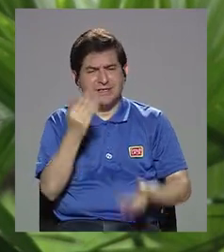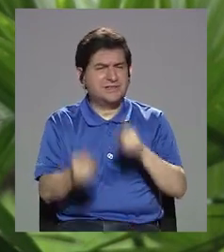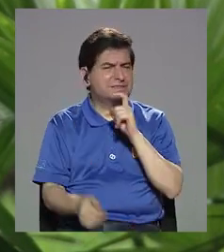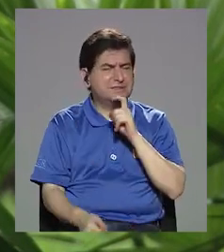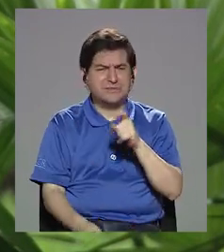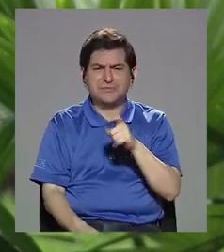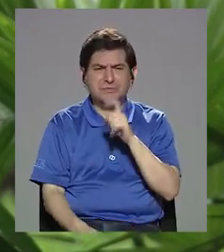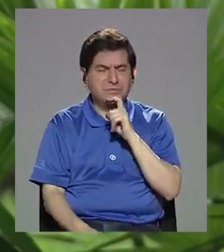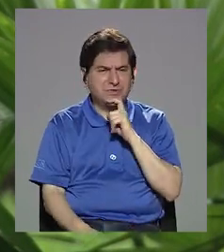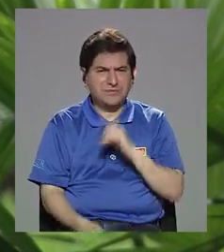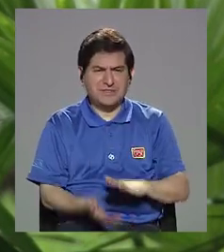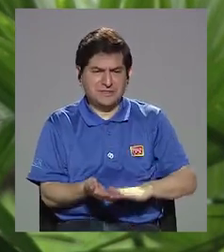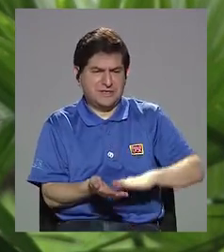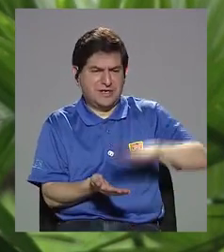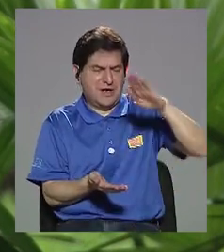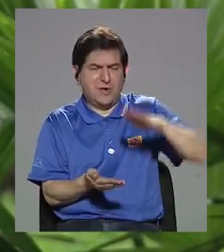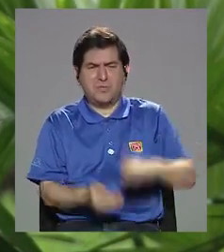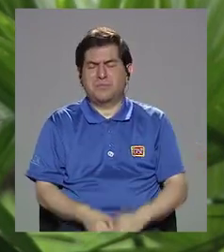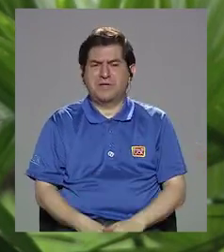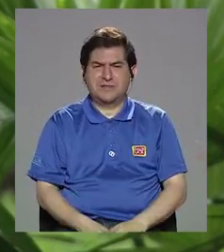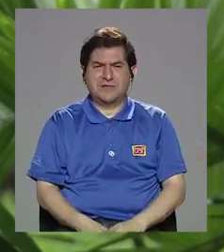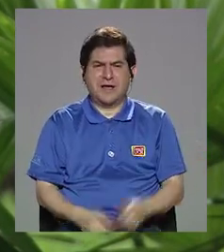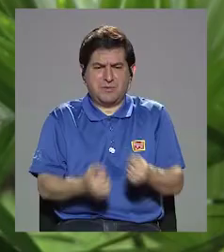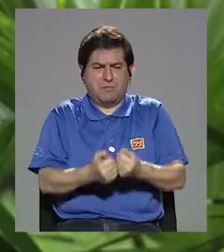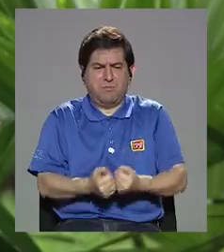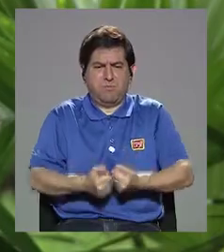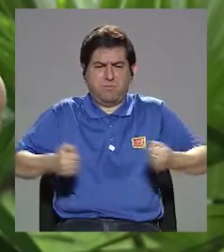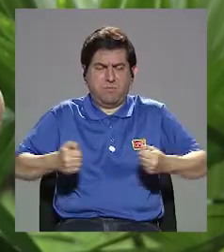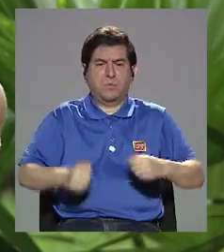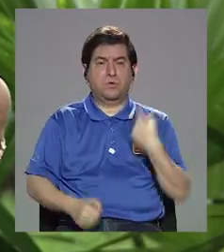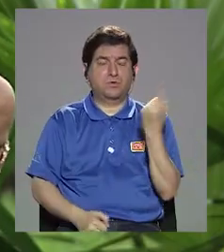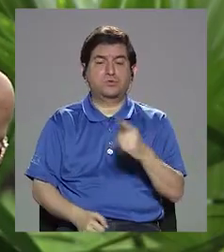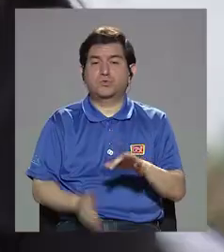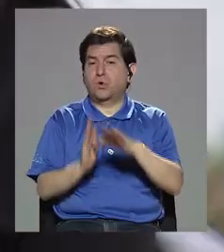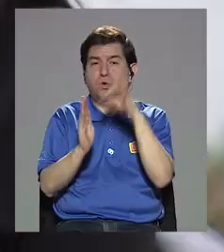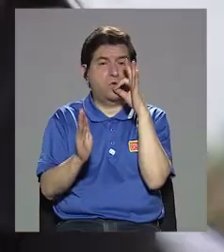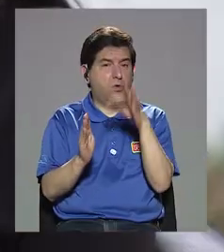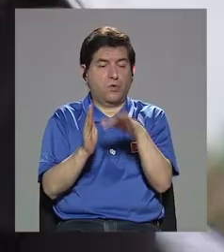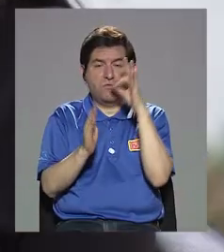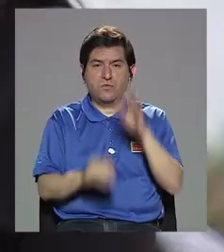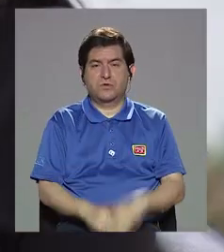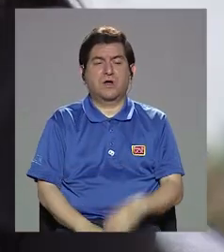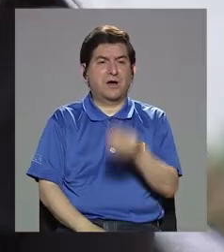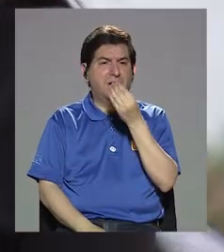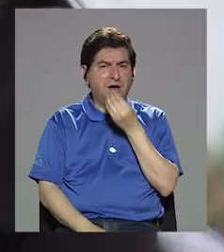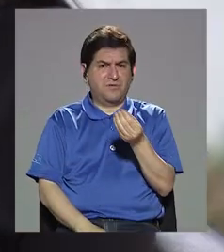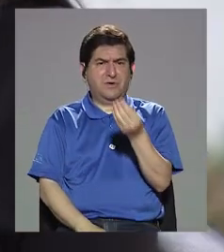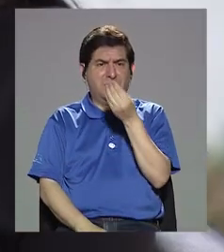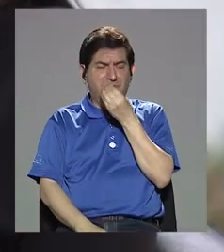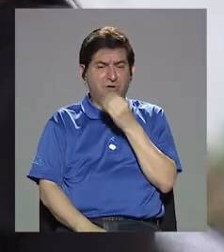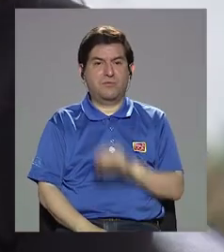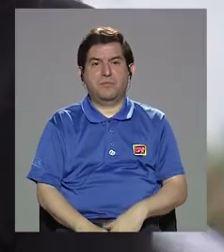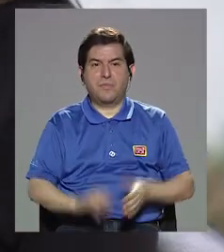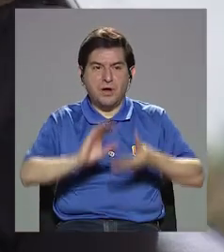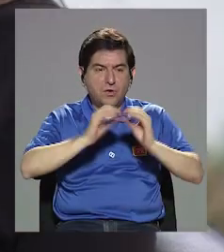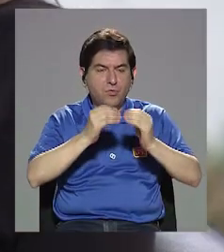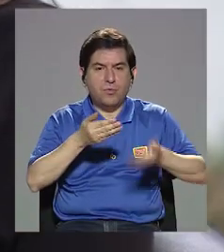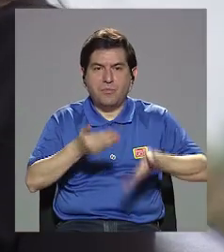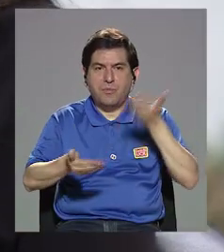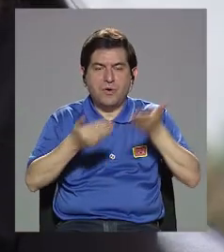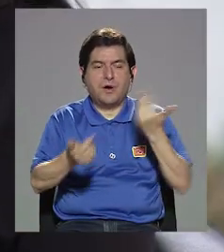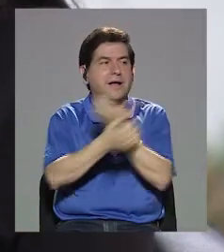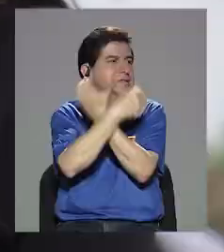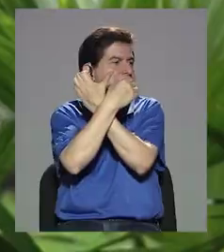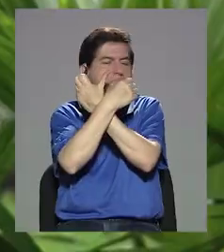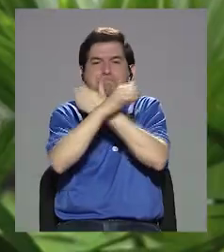para aumentar de peso con pura fruta, hay que comer una cantidad que es prácticamente